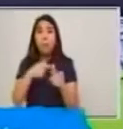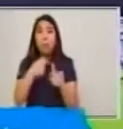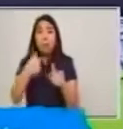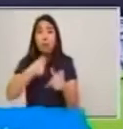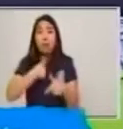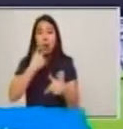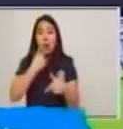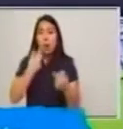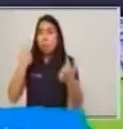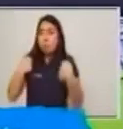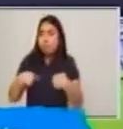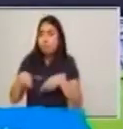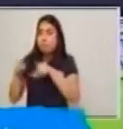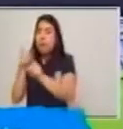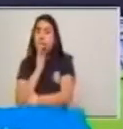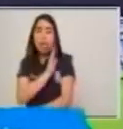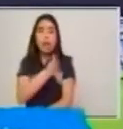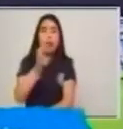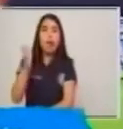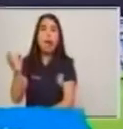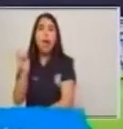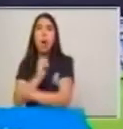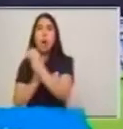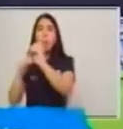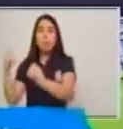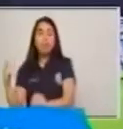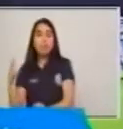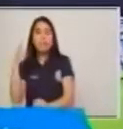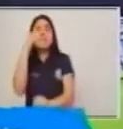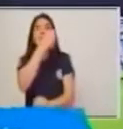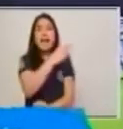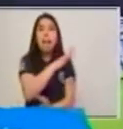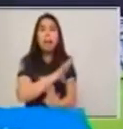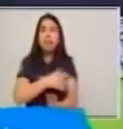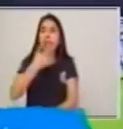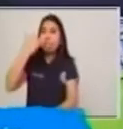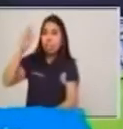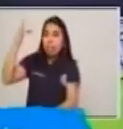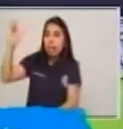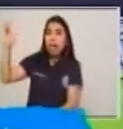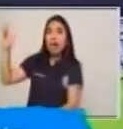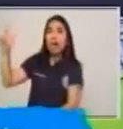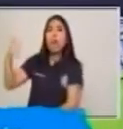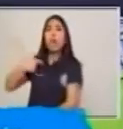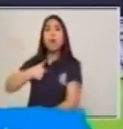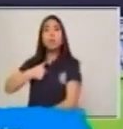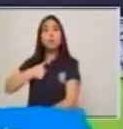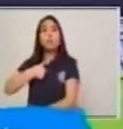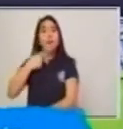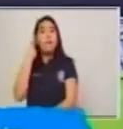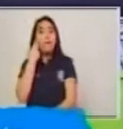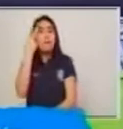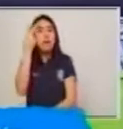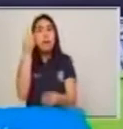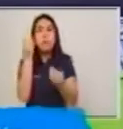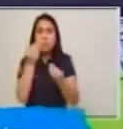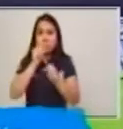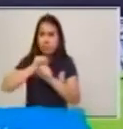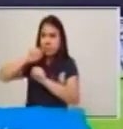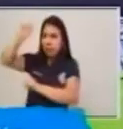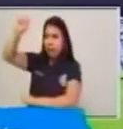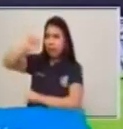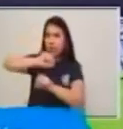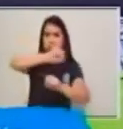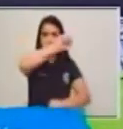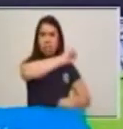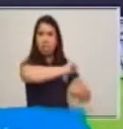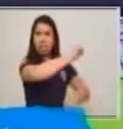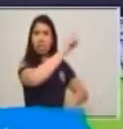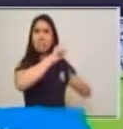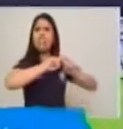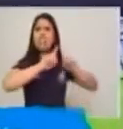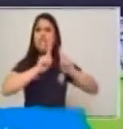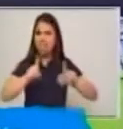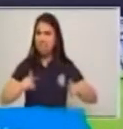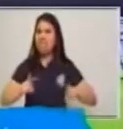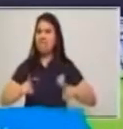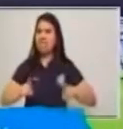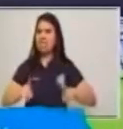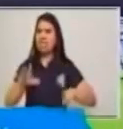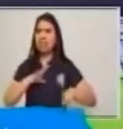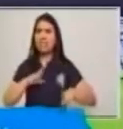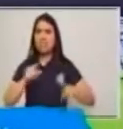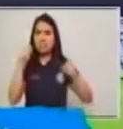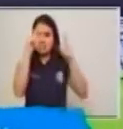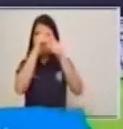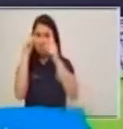Así le pasa a este guarda forestal. Ahora vamos entonces a identificar cada